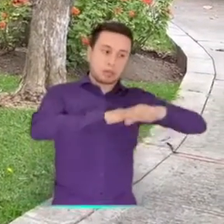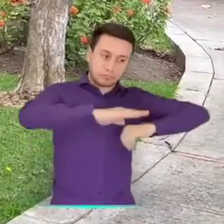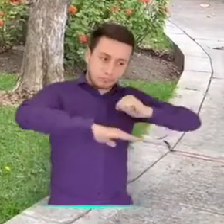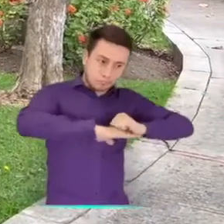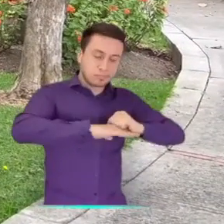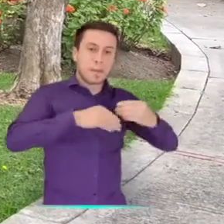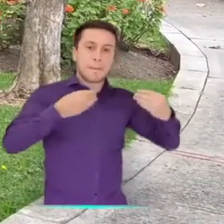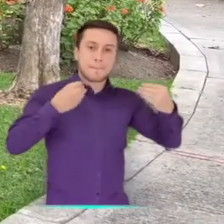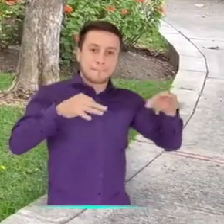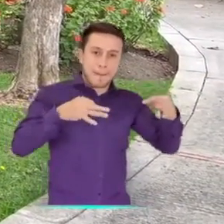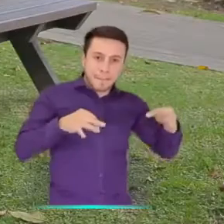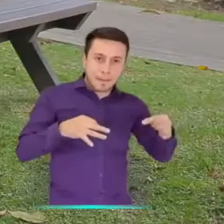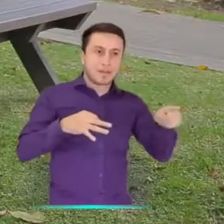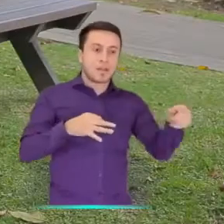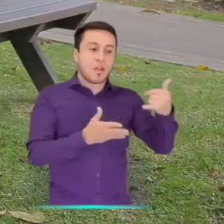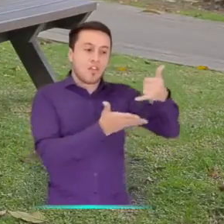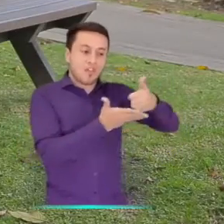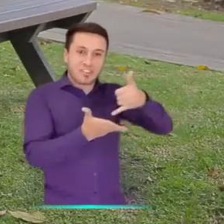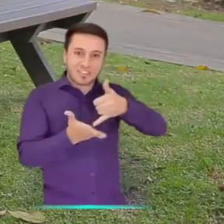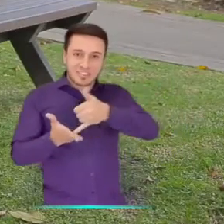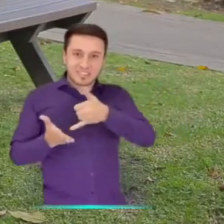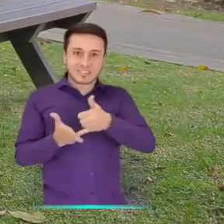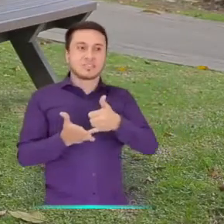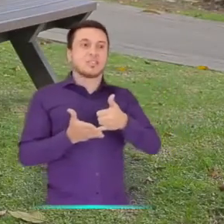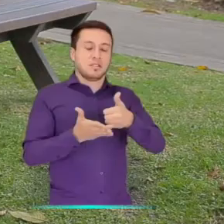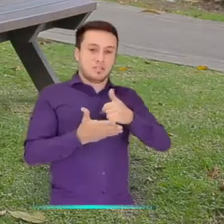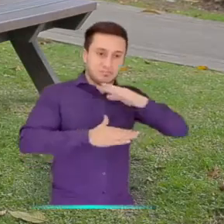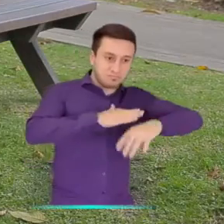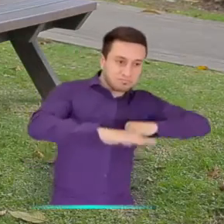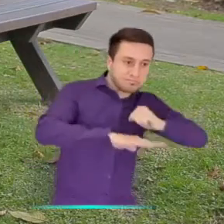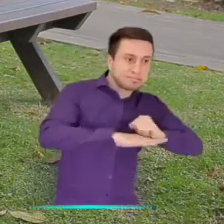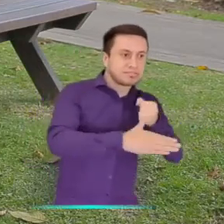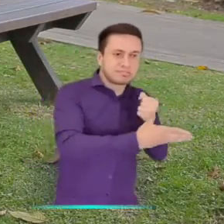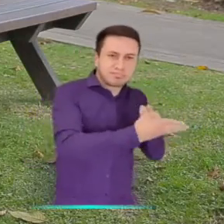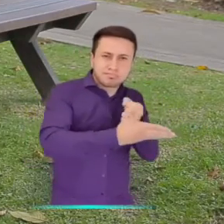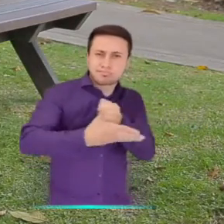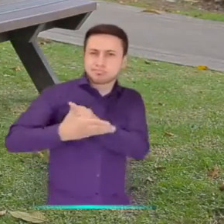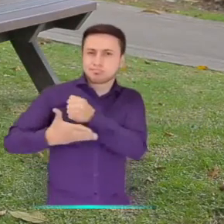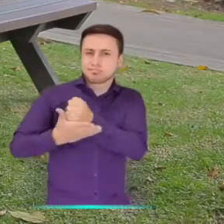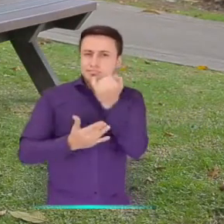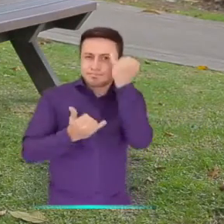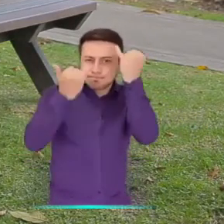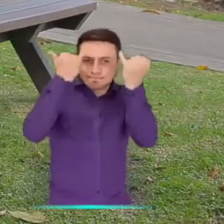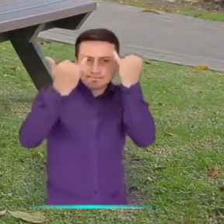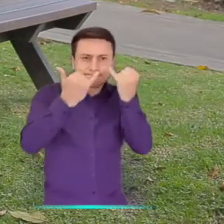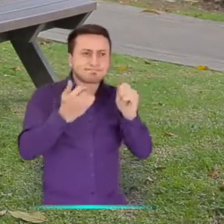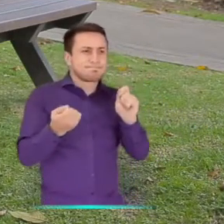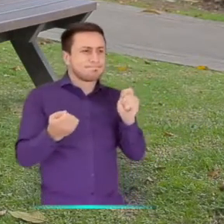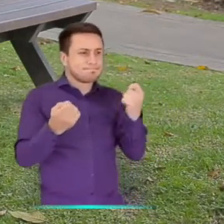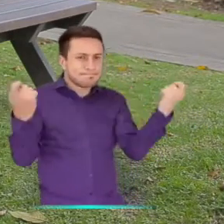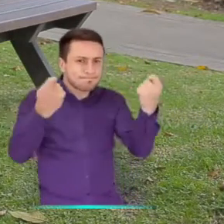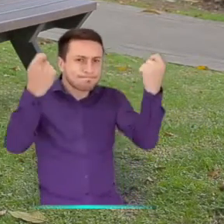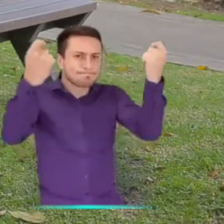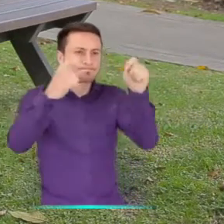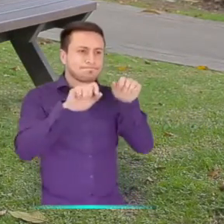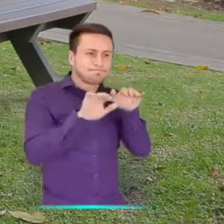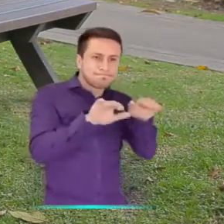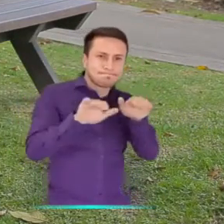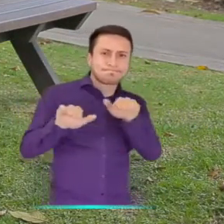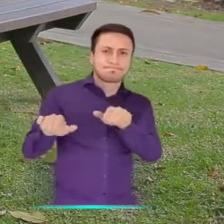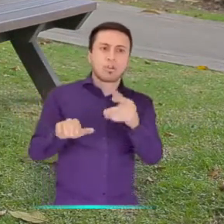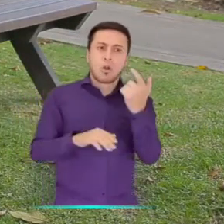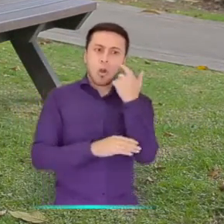ambiente. Internamente en oficinas estamos trabajando en temas de reciclaje de papel, el tema de botellitas de amor y pues la idea es seguir